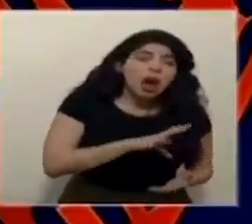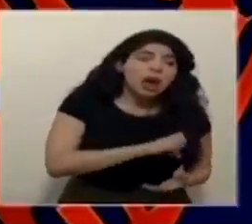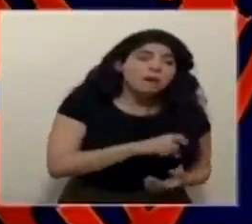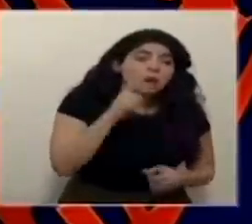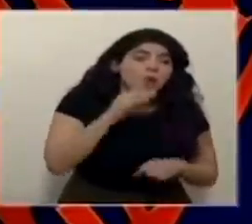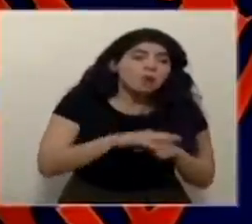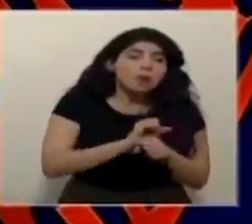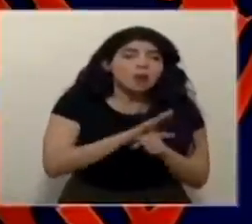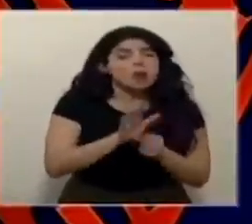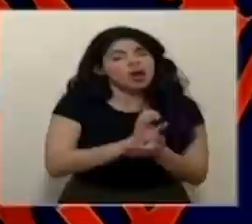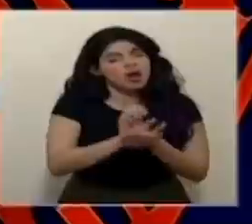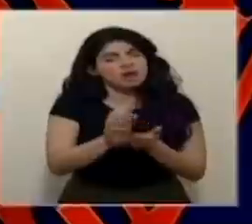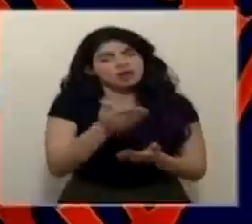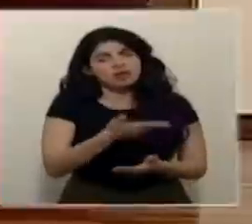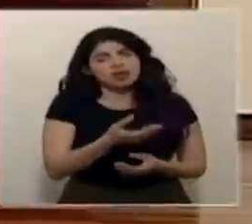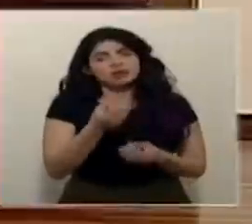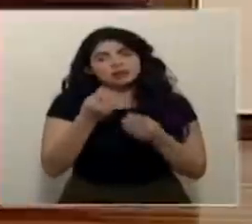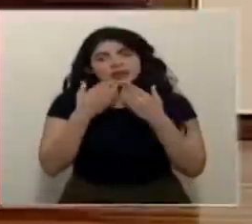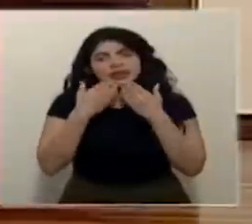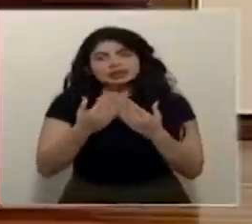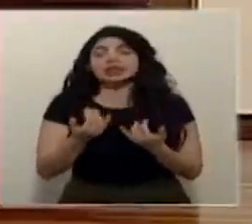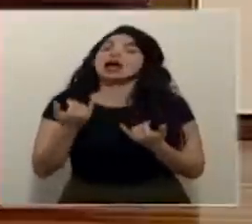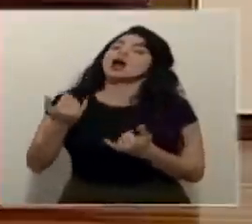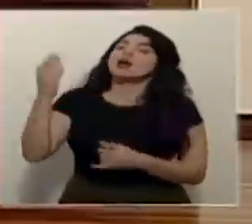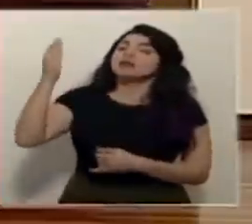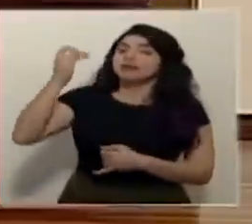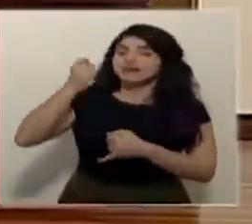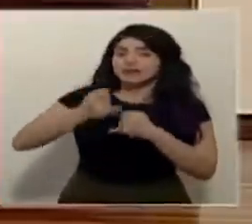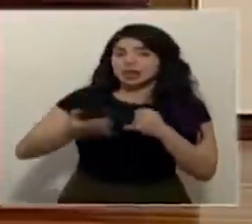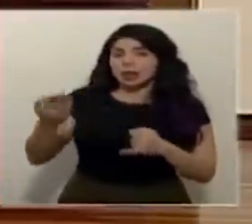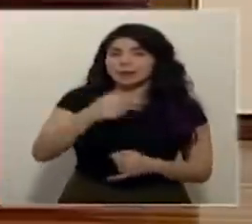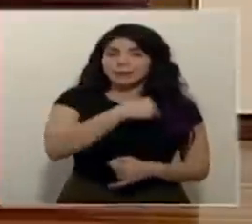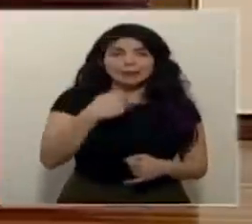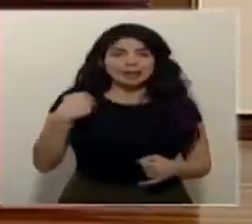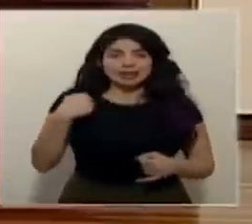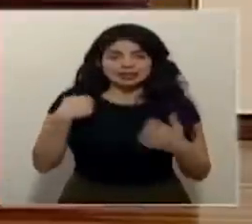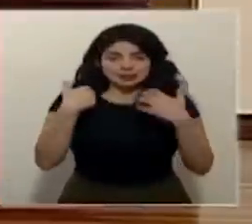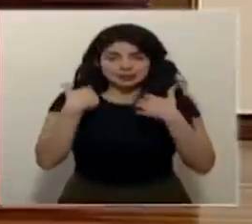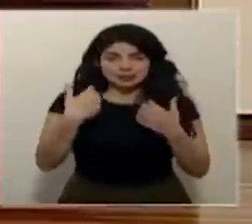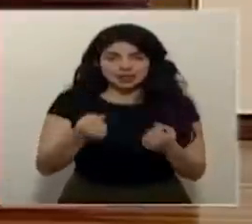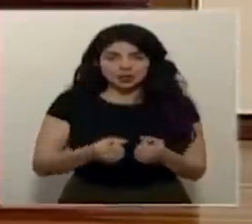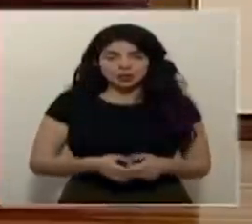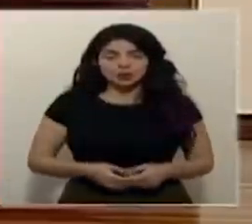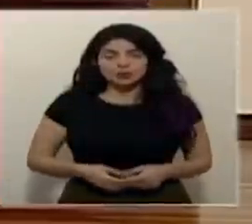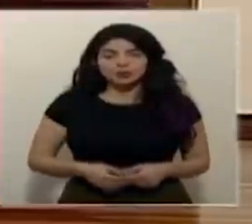por el COVID muchas gracias escuchamos el mensaje final del ministro de salud